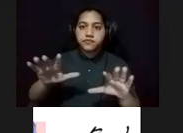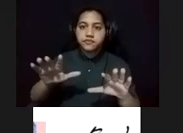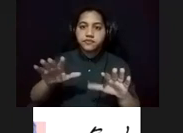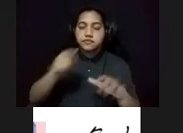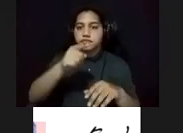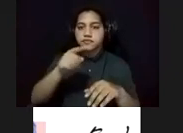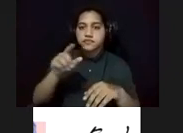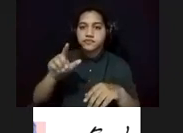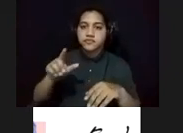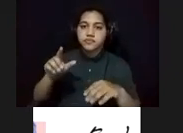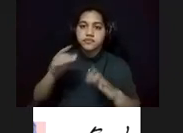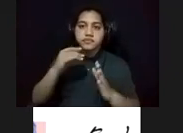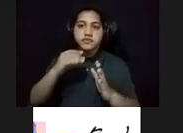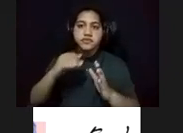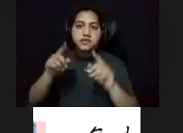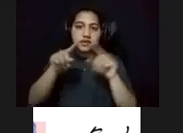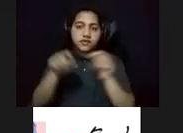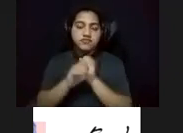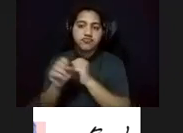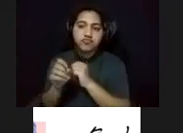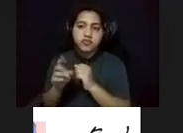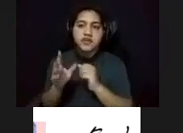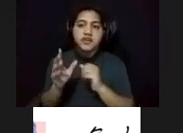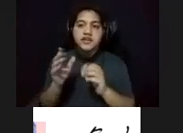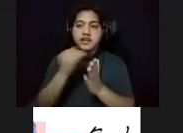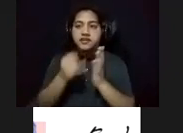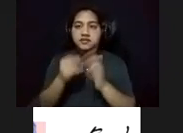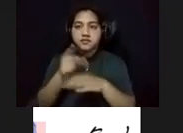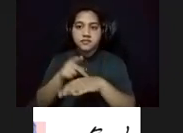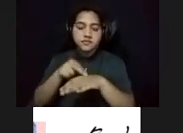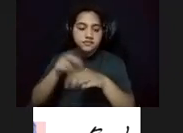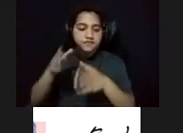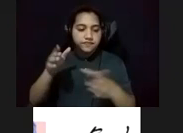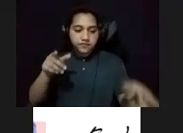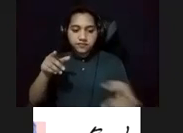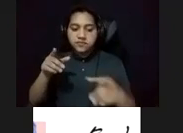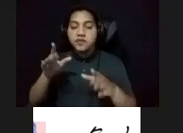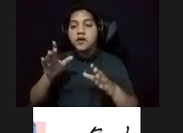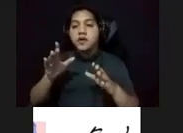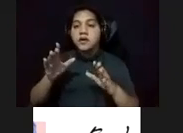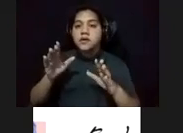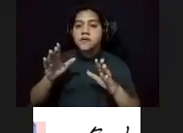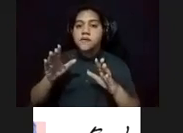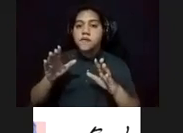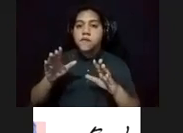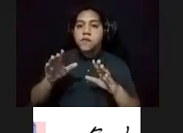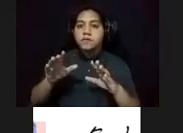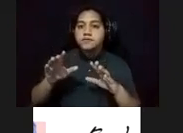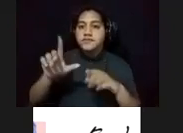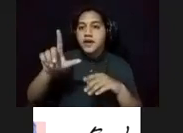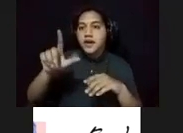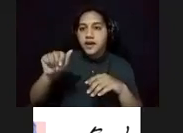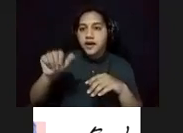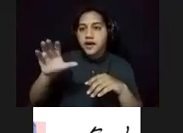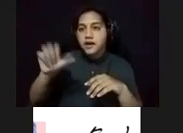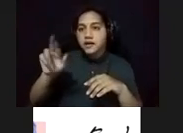puertorriqueño. Una de las piezas diseñadas por Rafael Tufiño y Lorenzo Mann fue el cartel La Carreta,